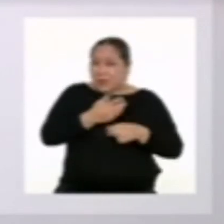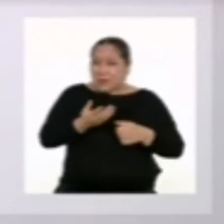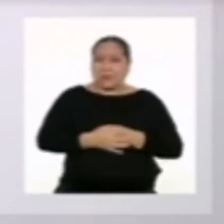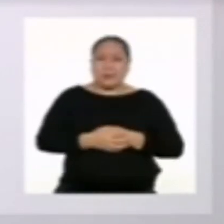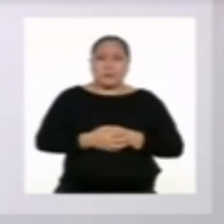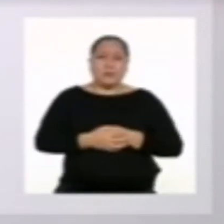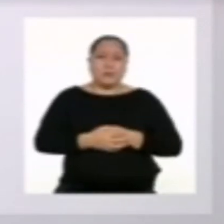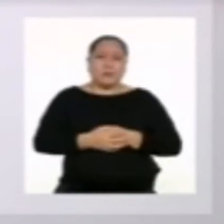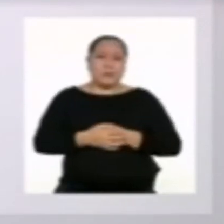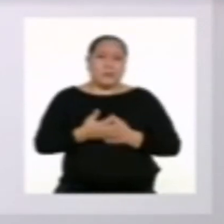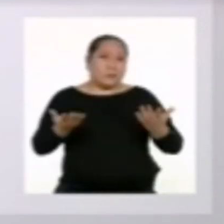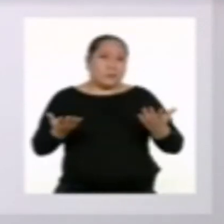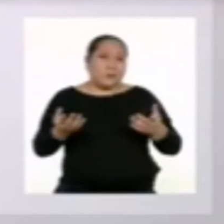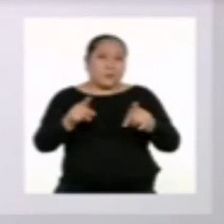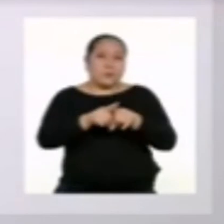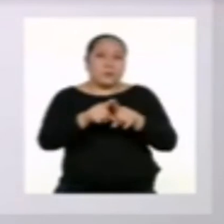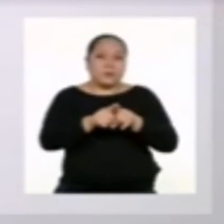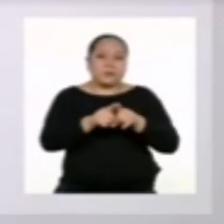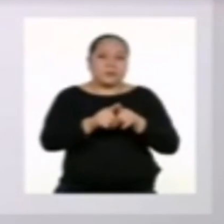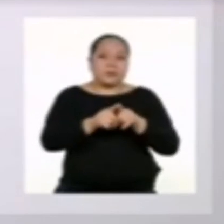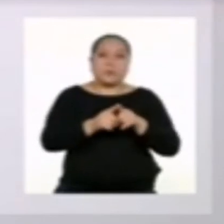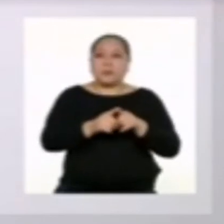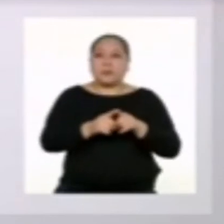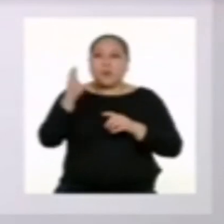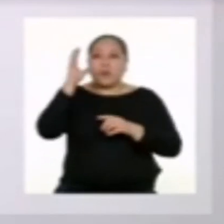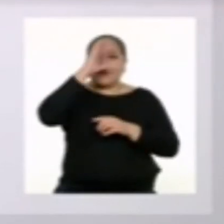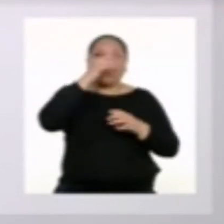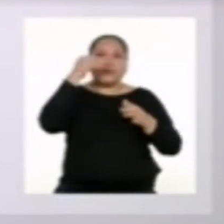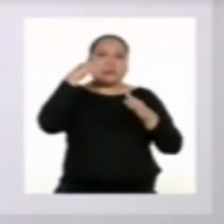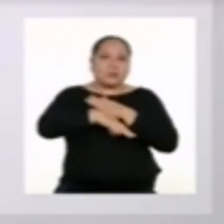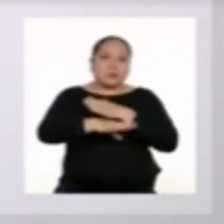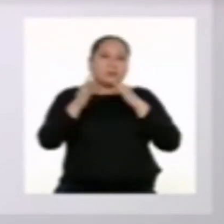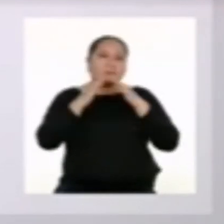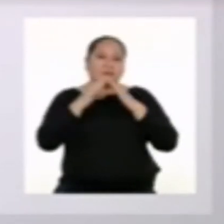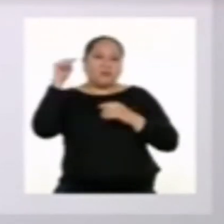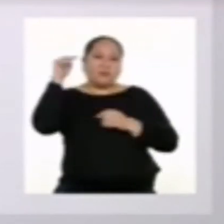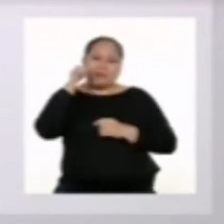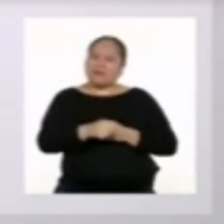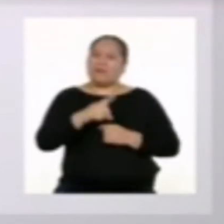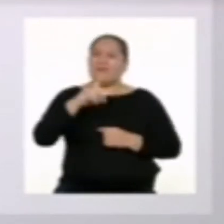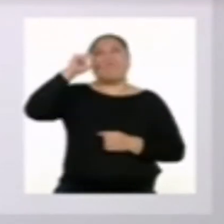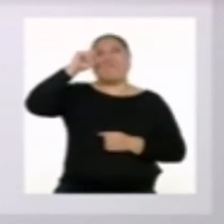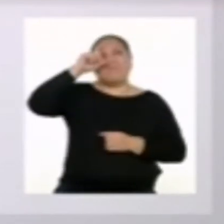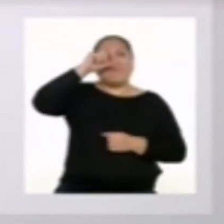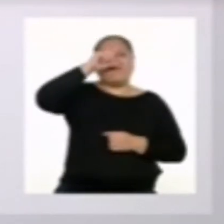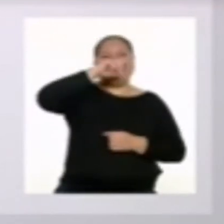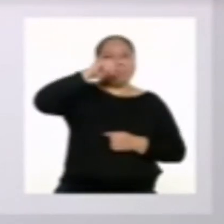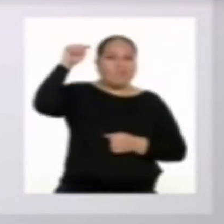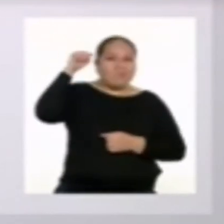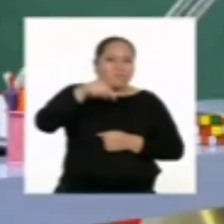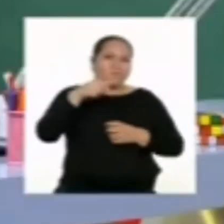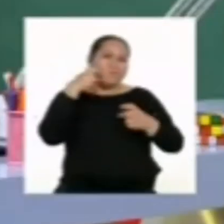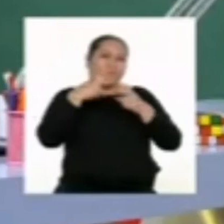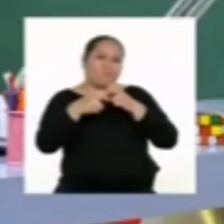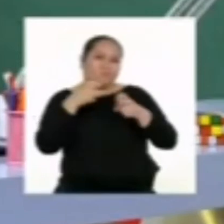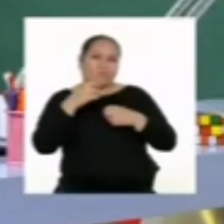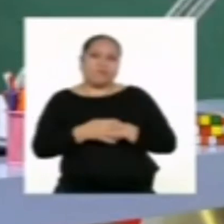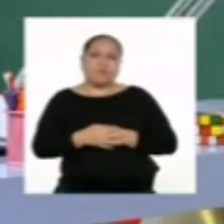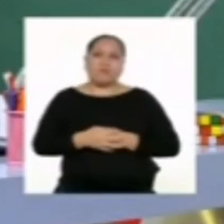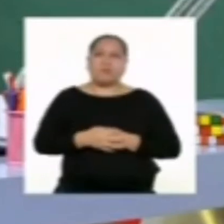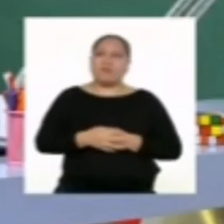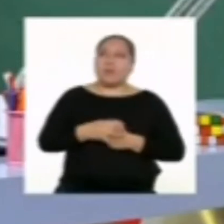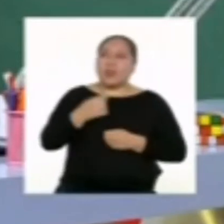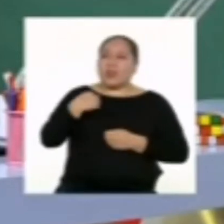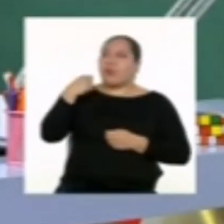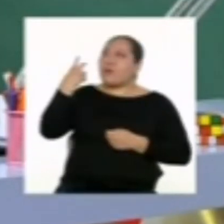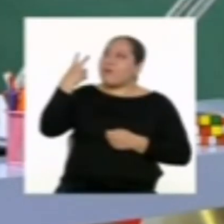casos deben hacerlo desde casa, lo que hace más complicada toda esta situación. Lo